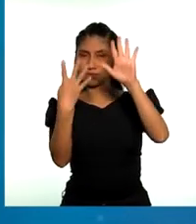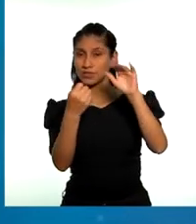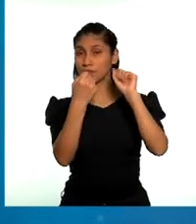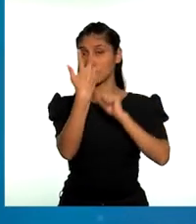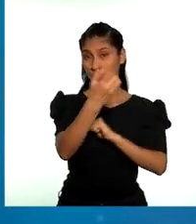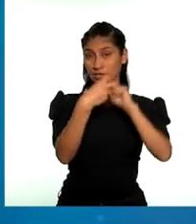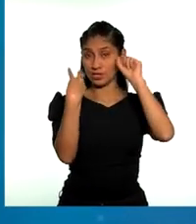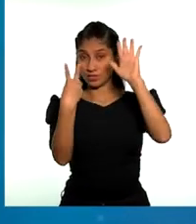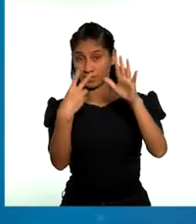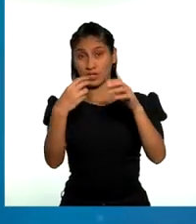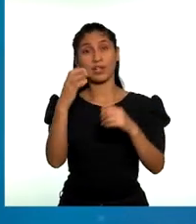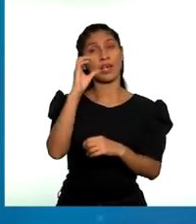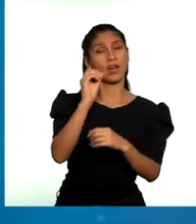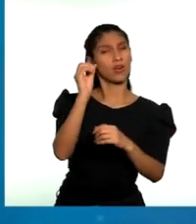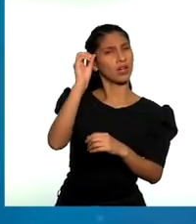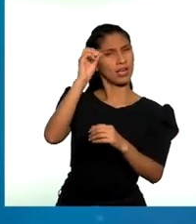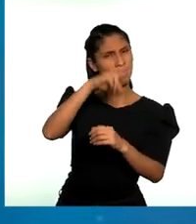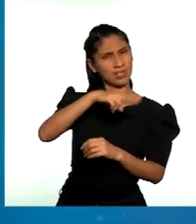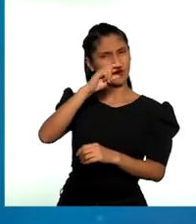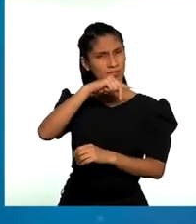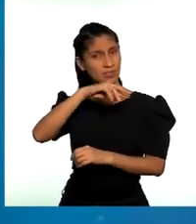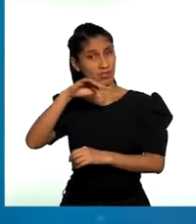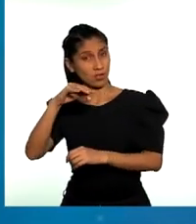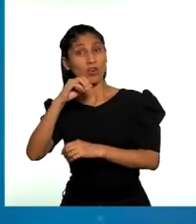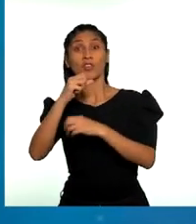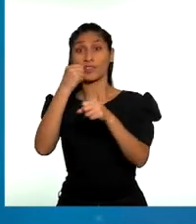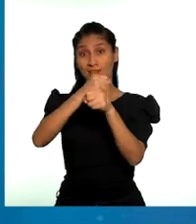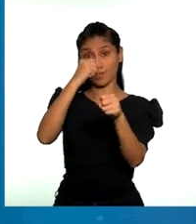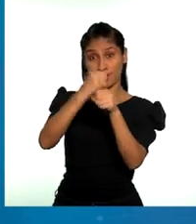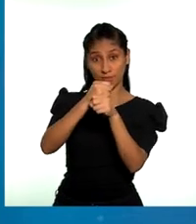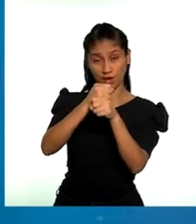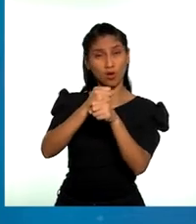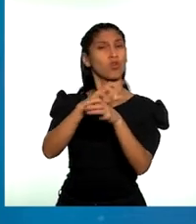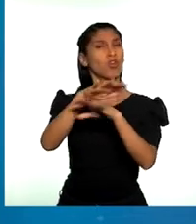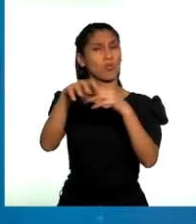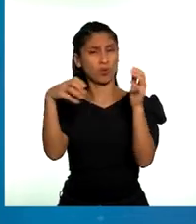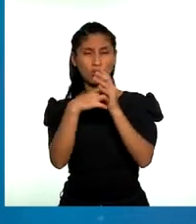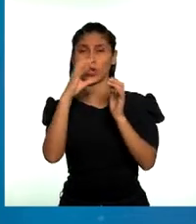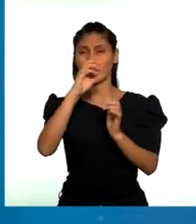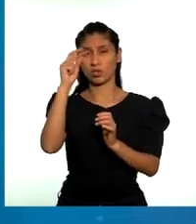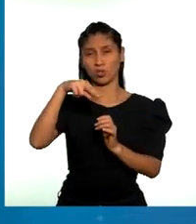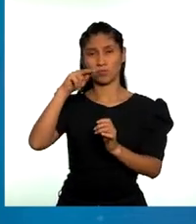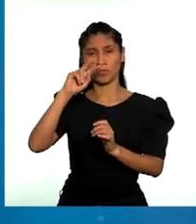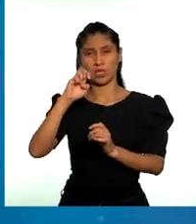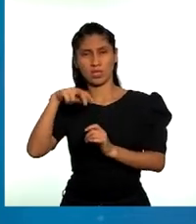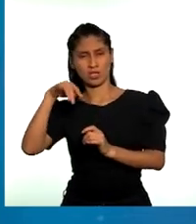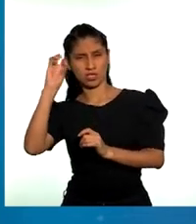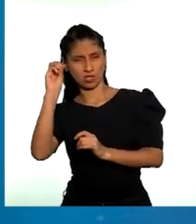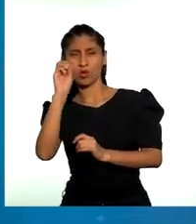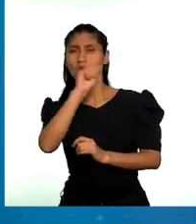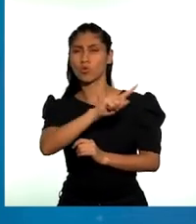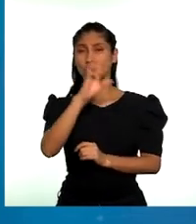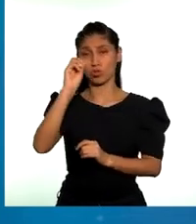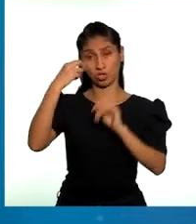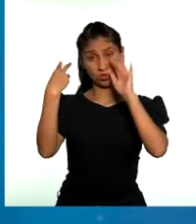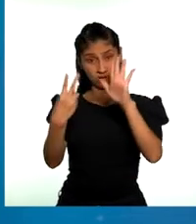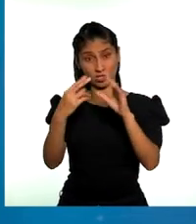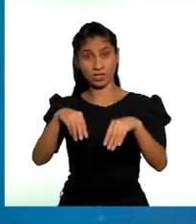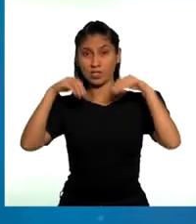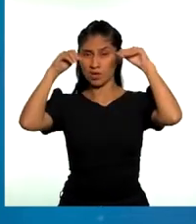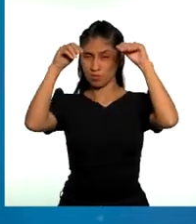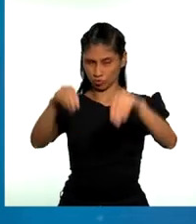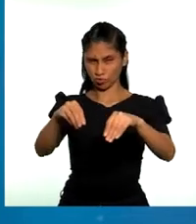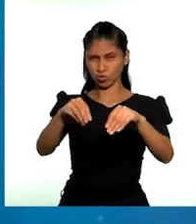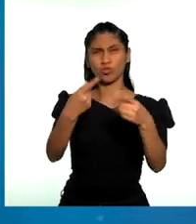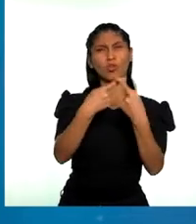la Organización Internacional del Trabajo, a través del Convenio 107, publicó el primer convenio sobre poblaciones